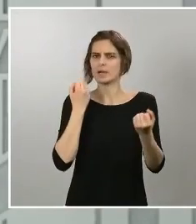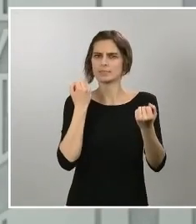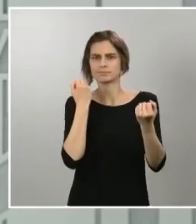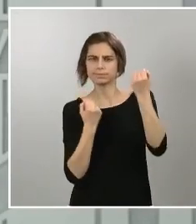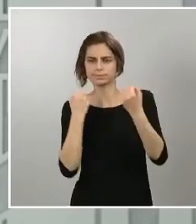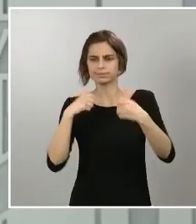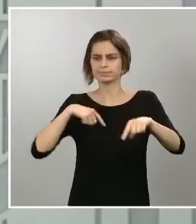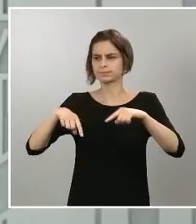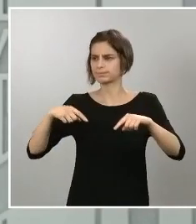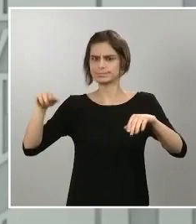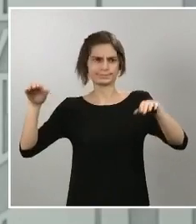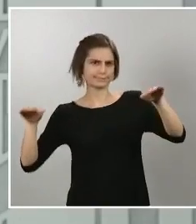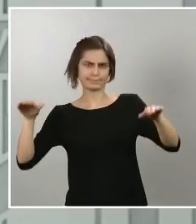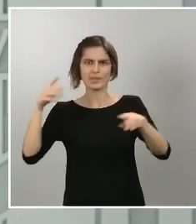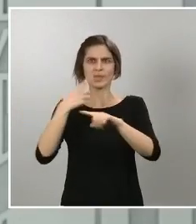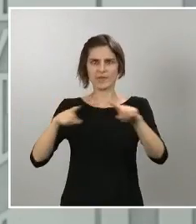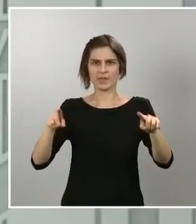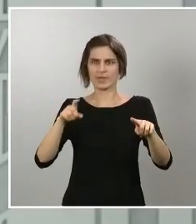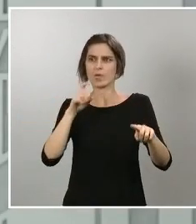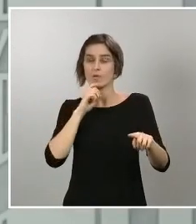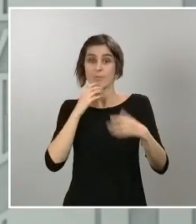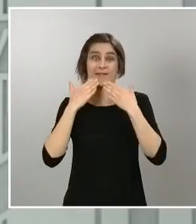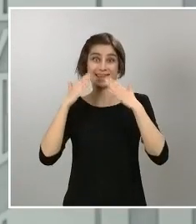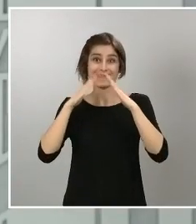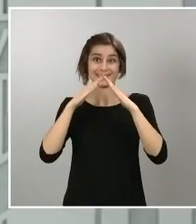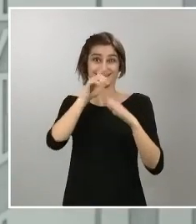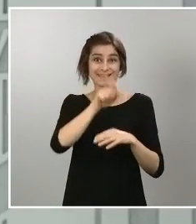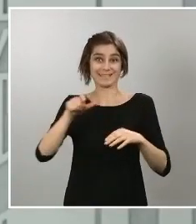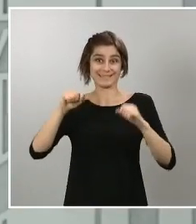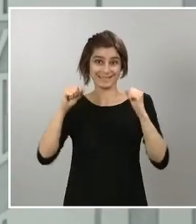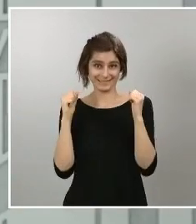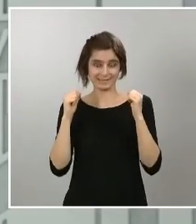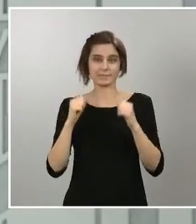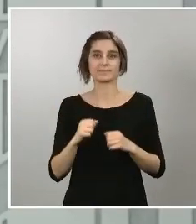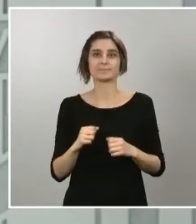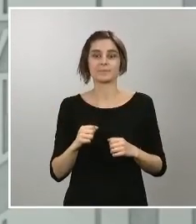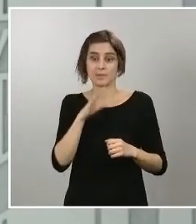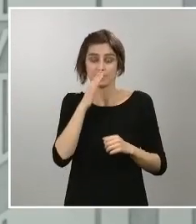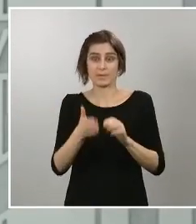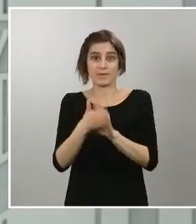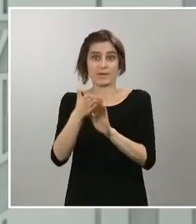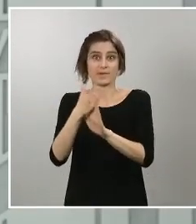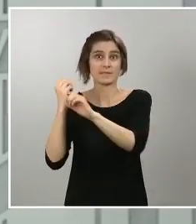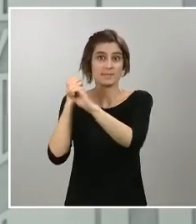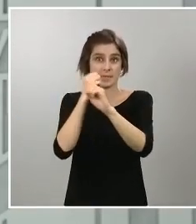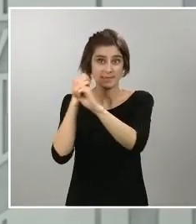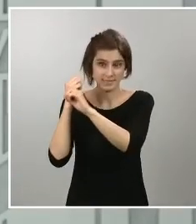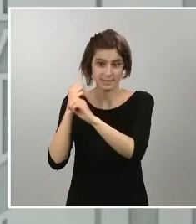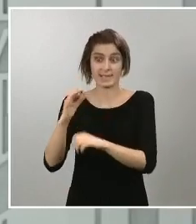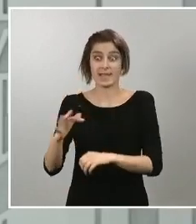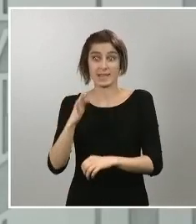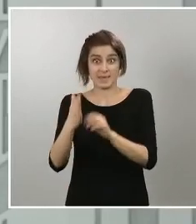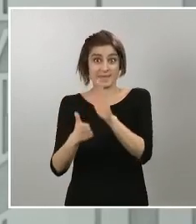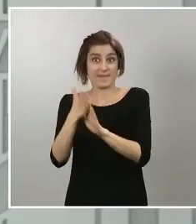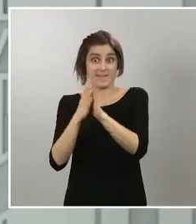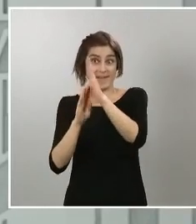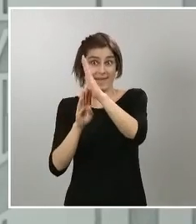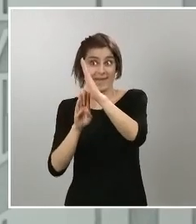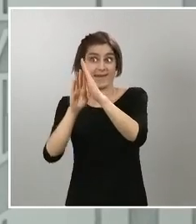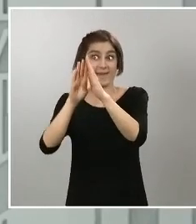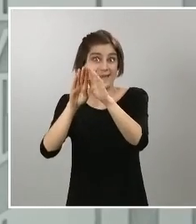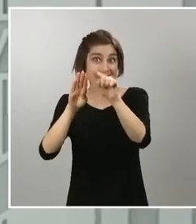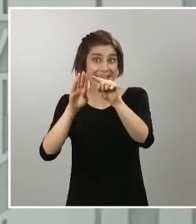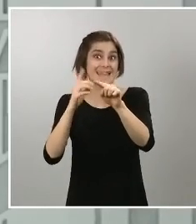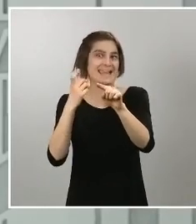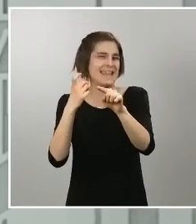Santa y además el pico es el que el que hace que se consuman más recursos sanitarios sobre todo recursos de cuidado intensivo